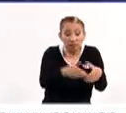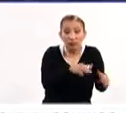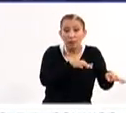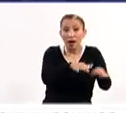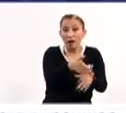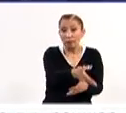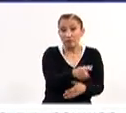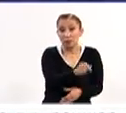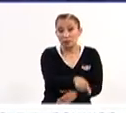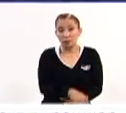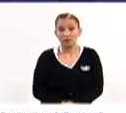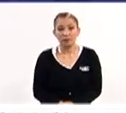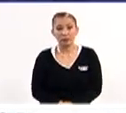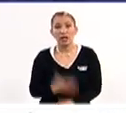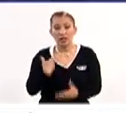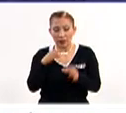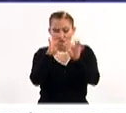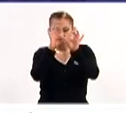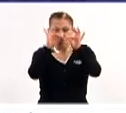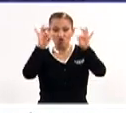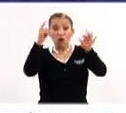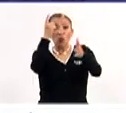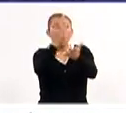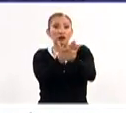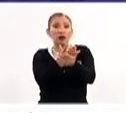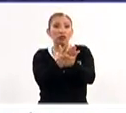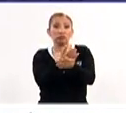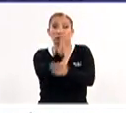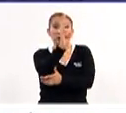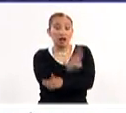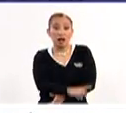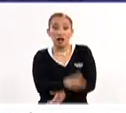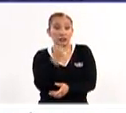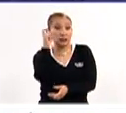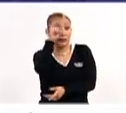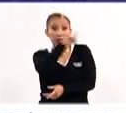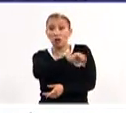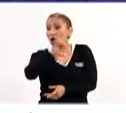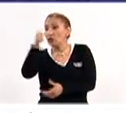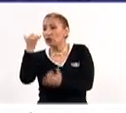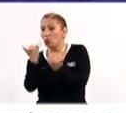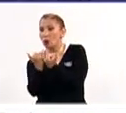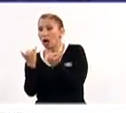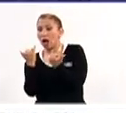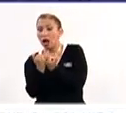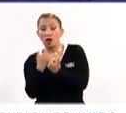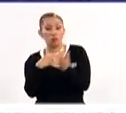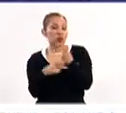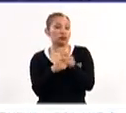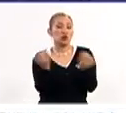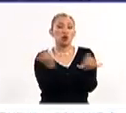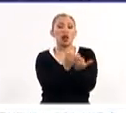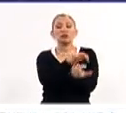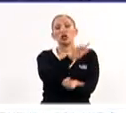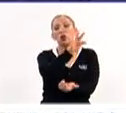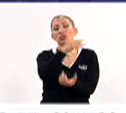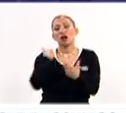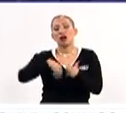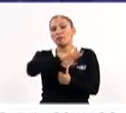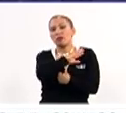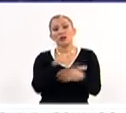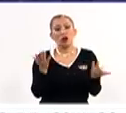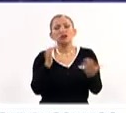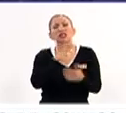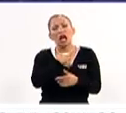en algo. Definitivamente. Y como las fibras también son únicas, pues realmente es muy difícil que digas, hijo, tengo una producción de 50 rebosos,